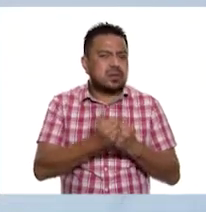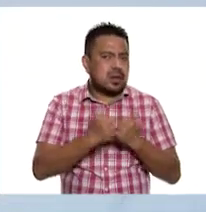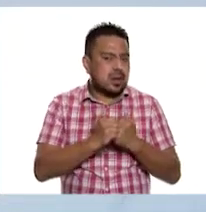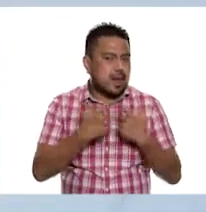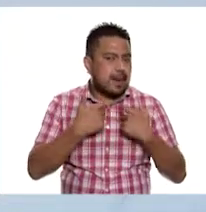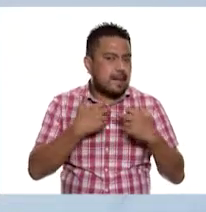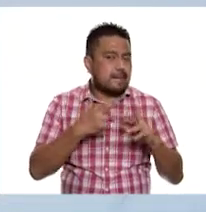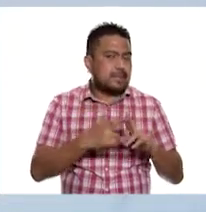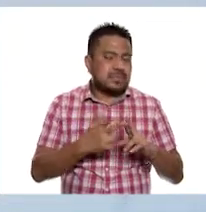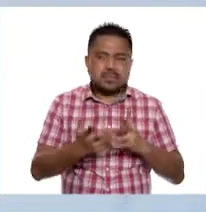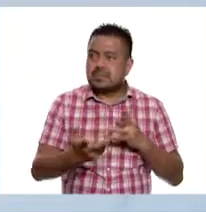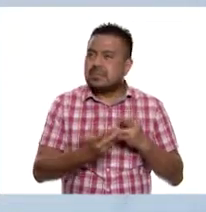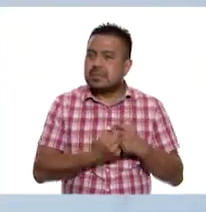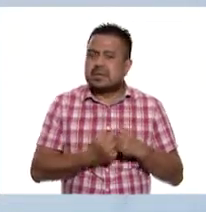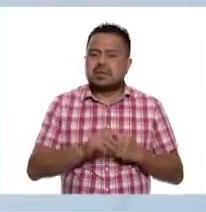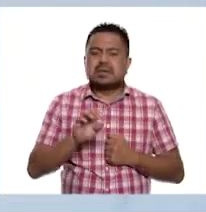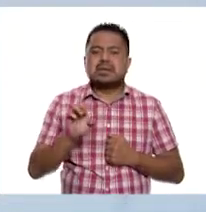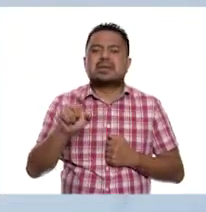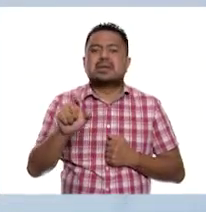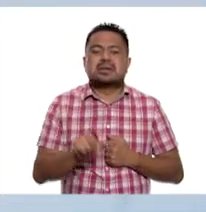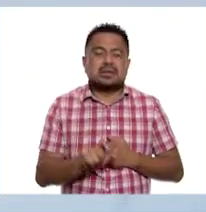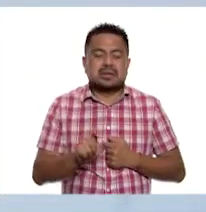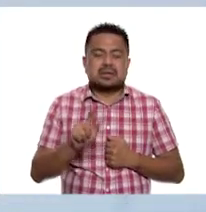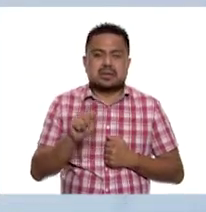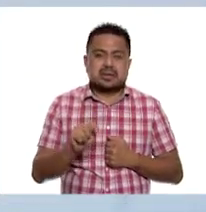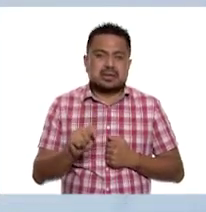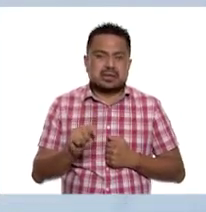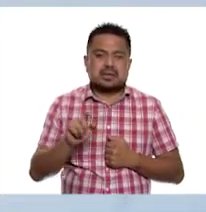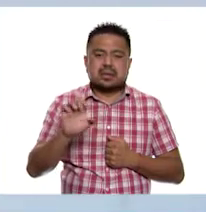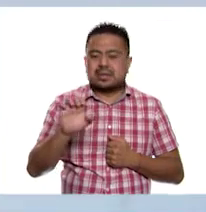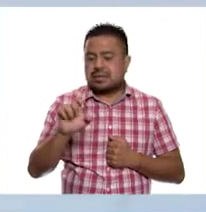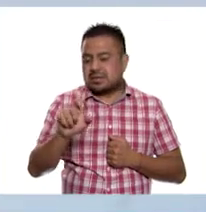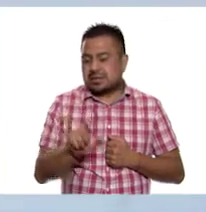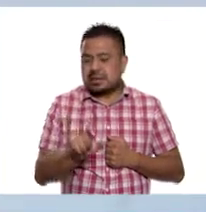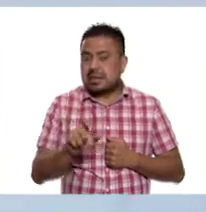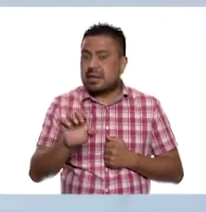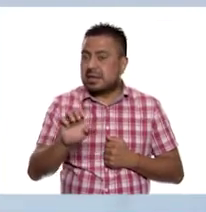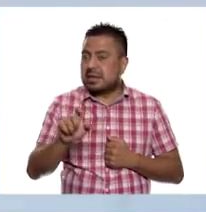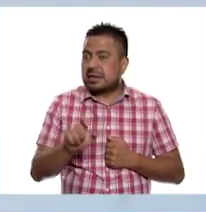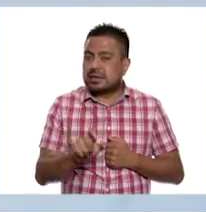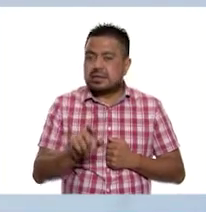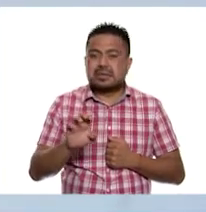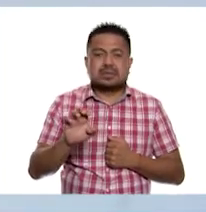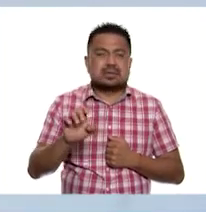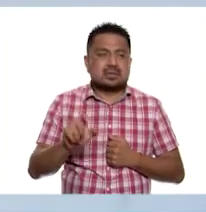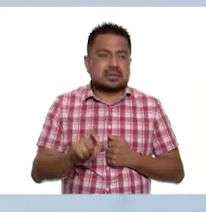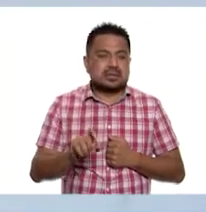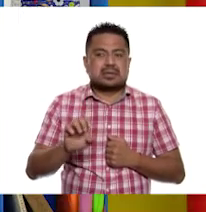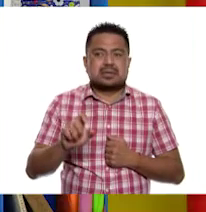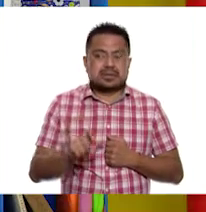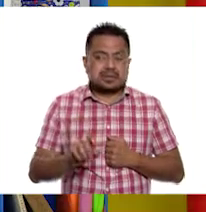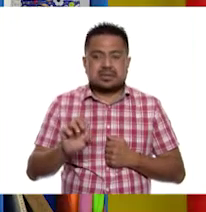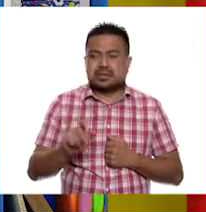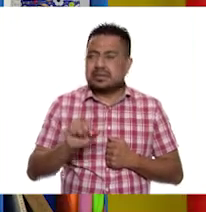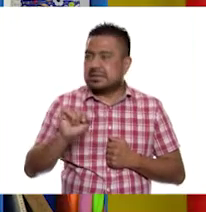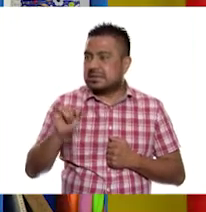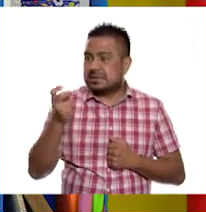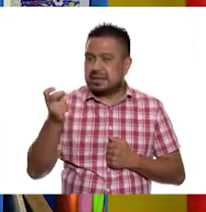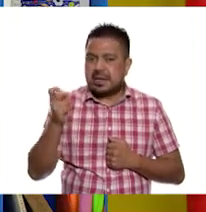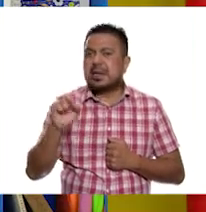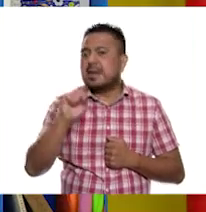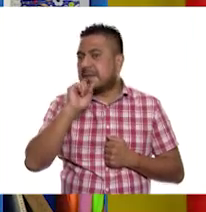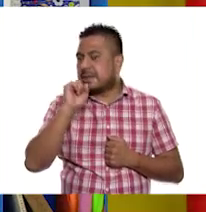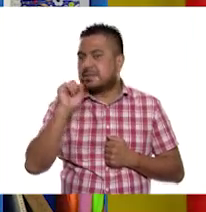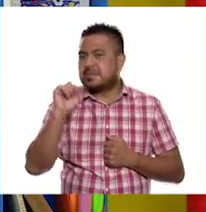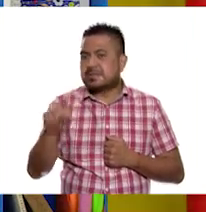maestra Gaby y conmigo. Ex, ex, ex, exacto. Ah, también